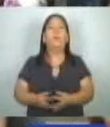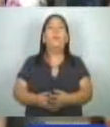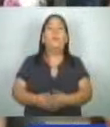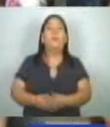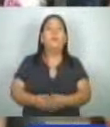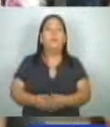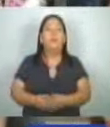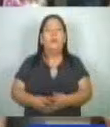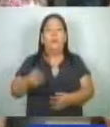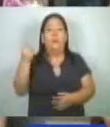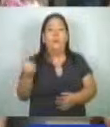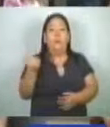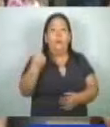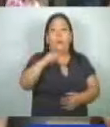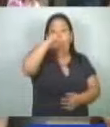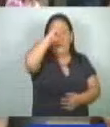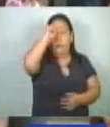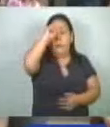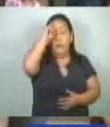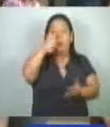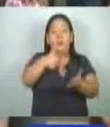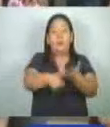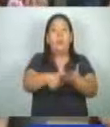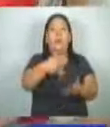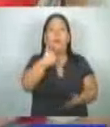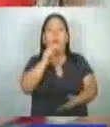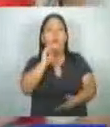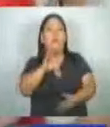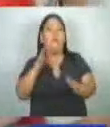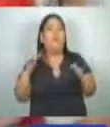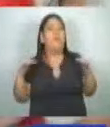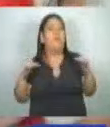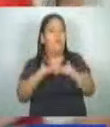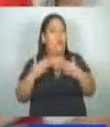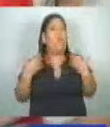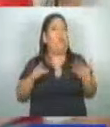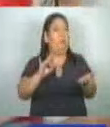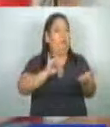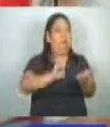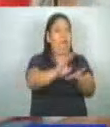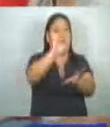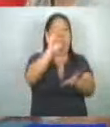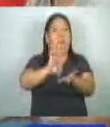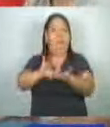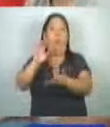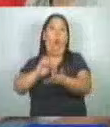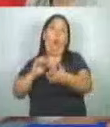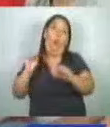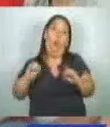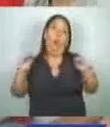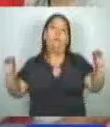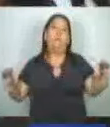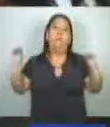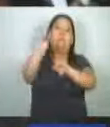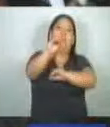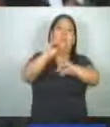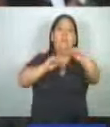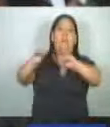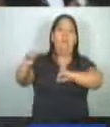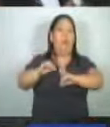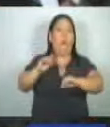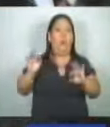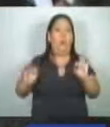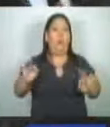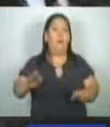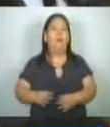Los empleados municipales sostienen que también se han registrado despidos y traslados injustificados en algunas alcaldías.